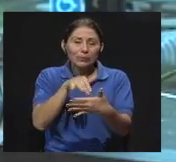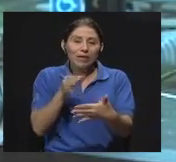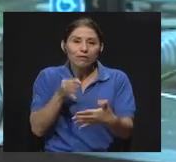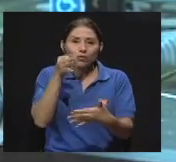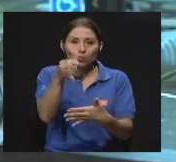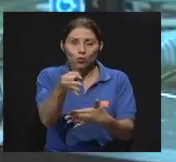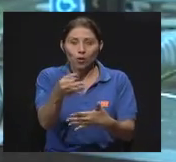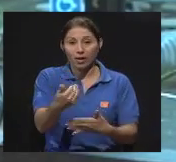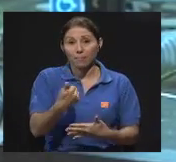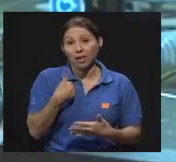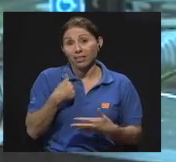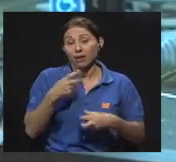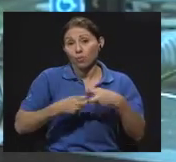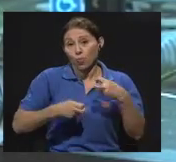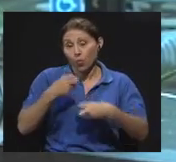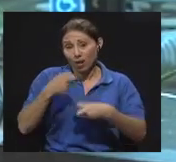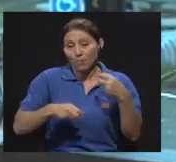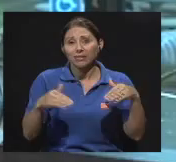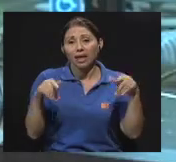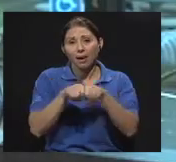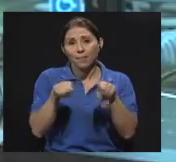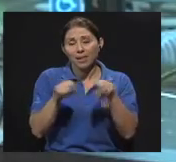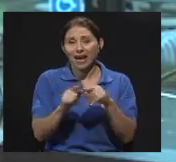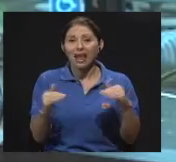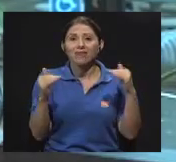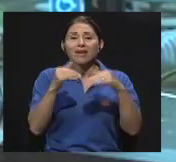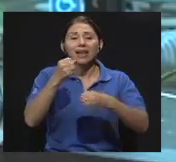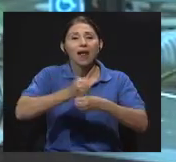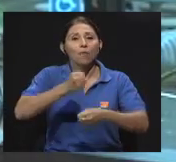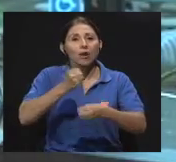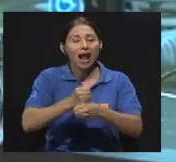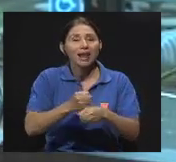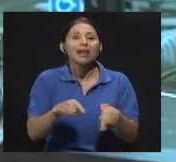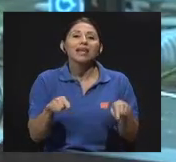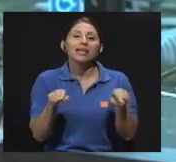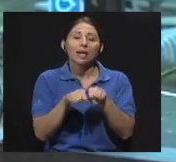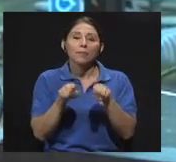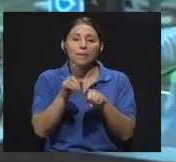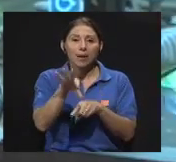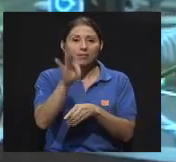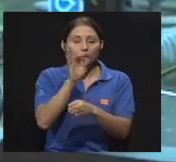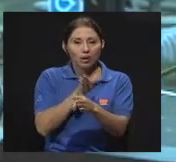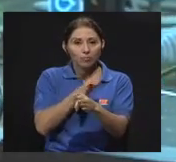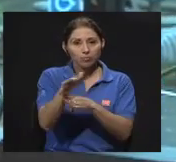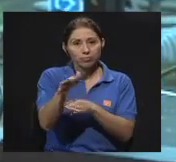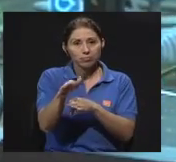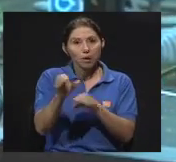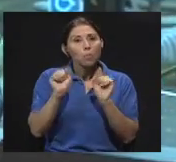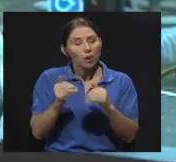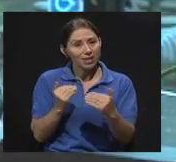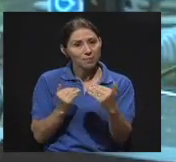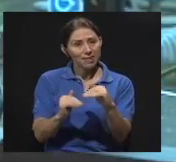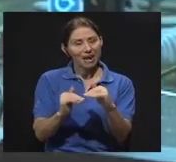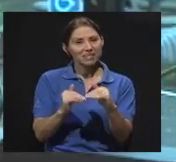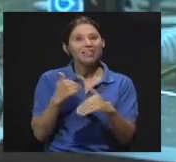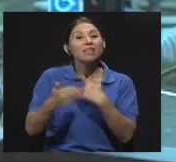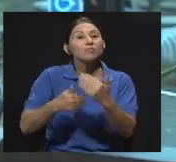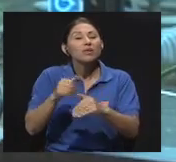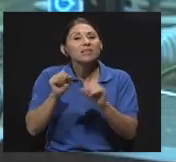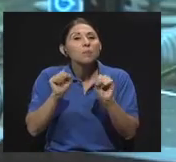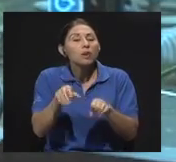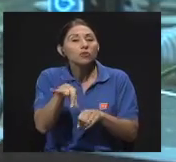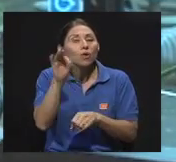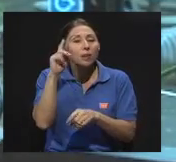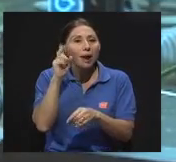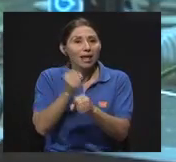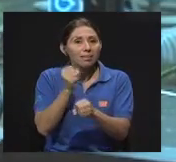problema a nivel también laboral y a nivel de escogencia vocacional, lo puede limitar en qué puede escoger para trabajar debido